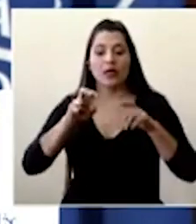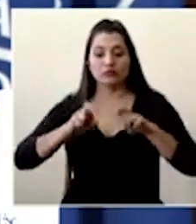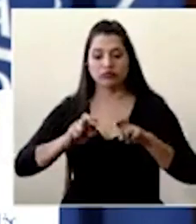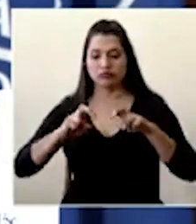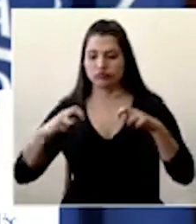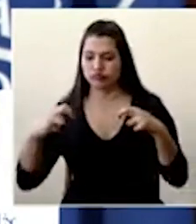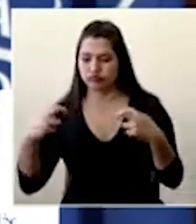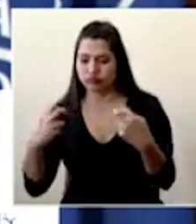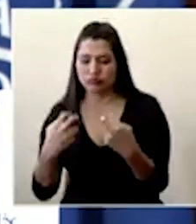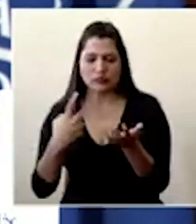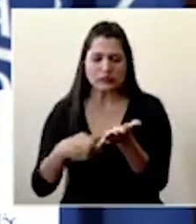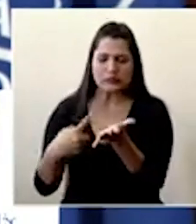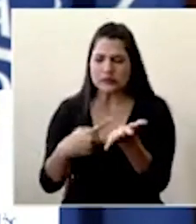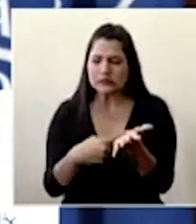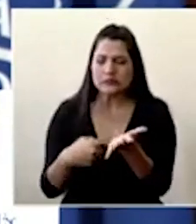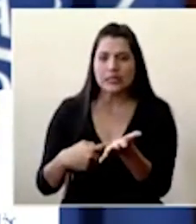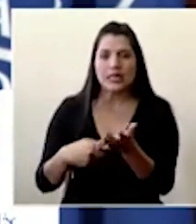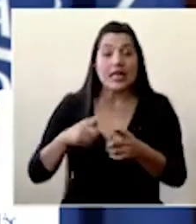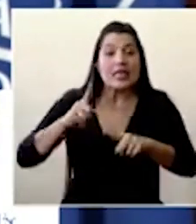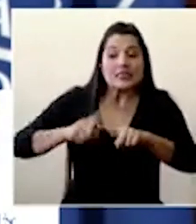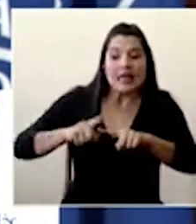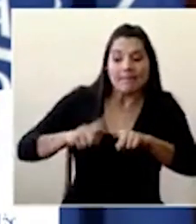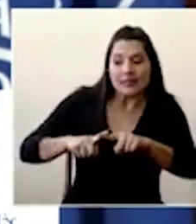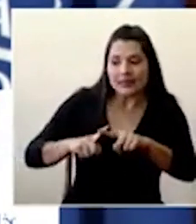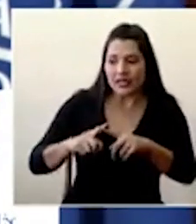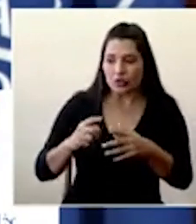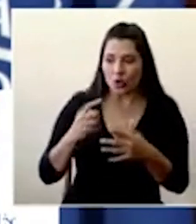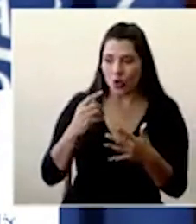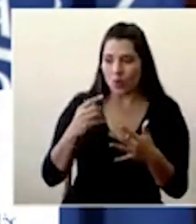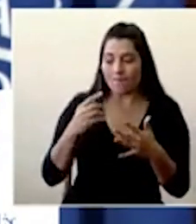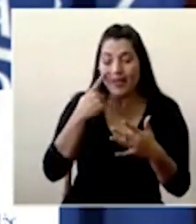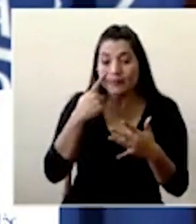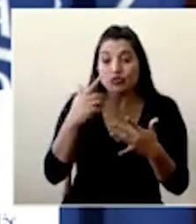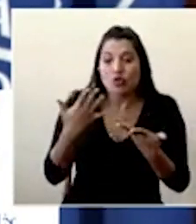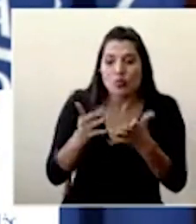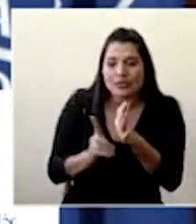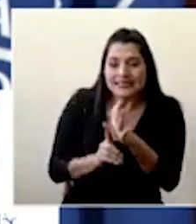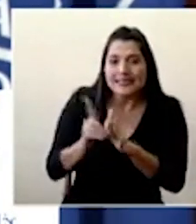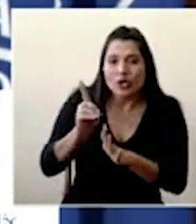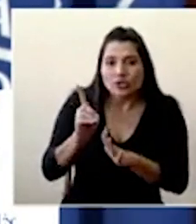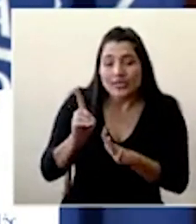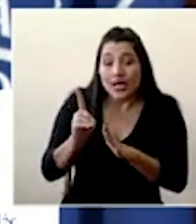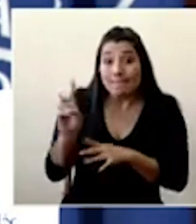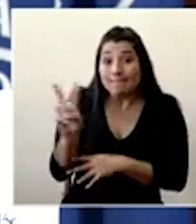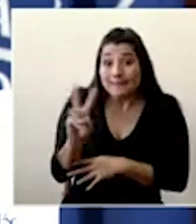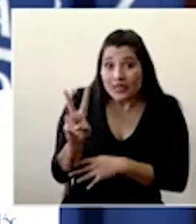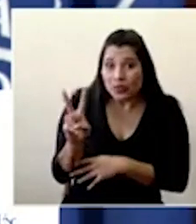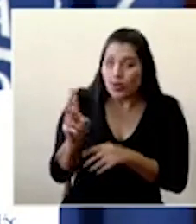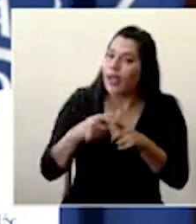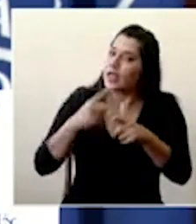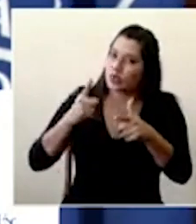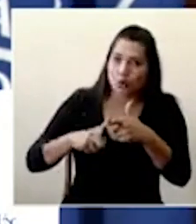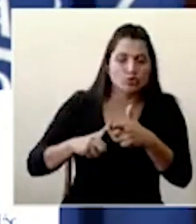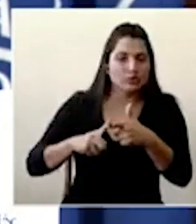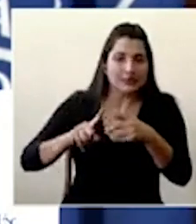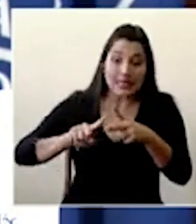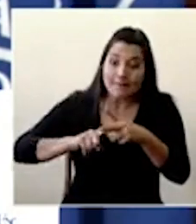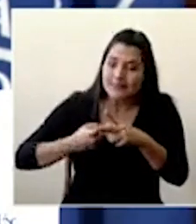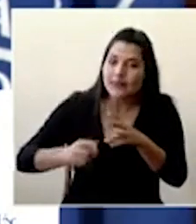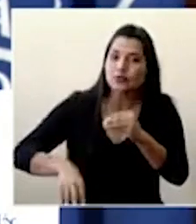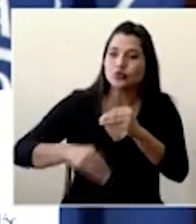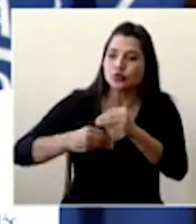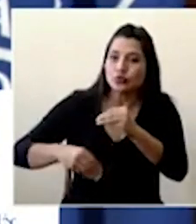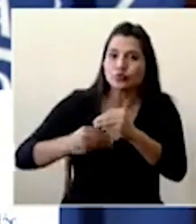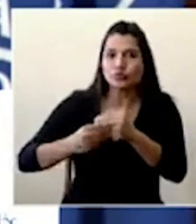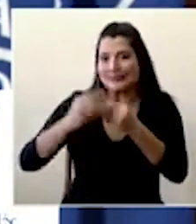y dependiendo de cómo vayamos viendo el perfil y las necesidades de tomar acciones así vamos incorporando diferentes miembros del equipo de gobierno